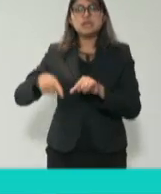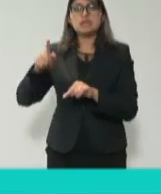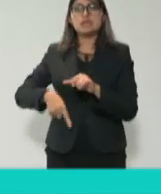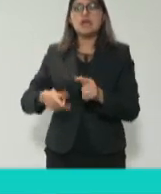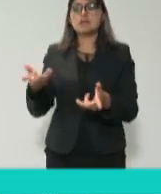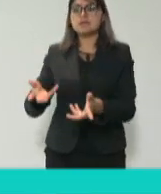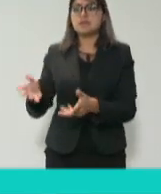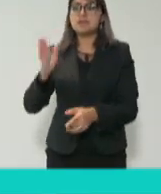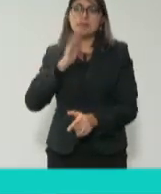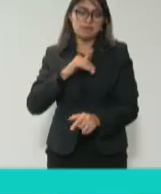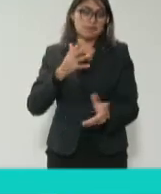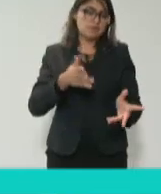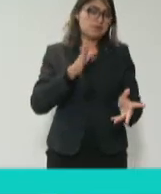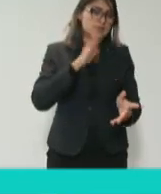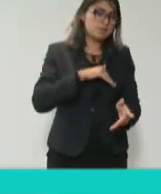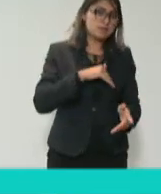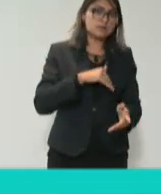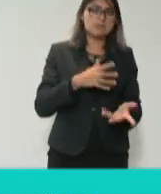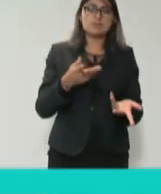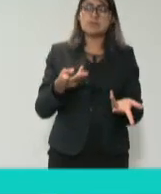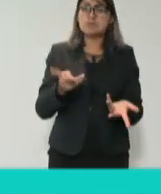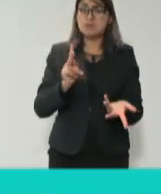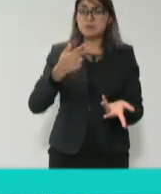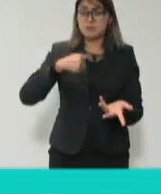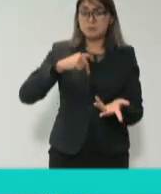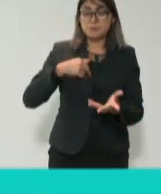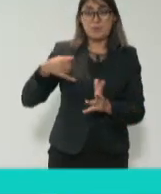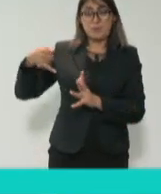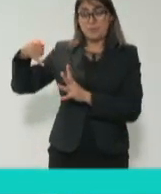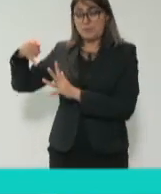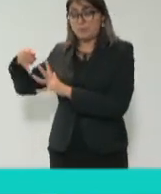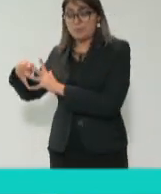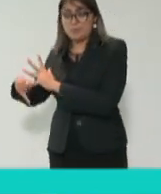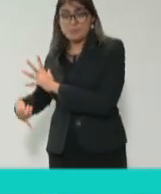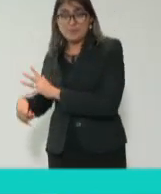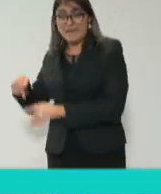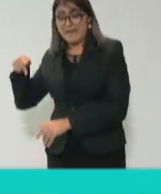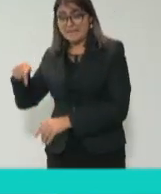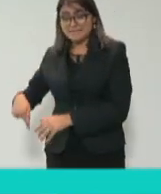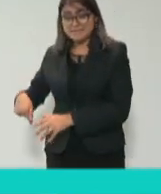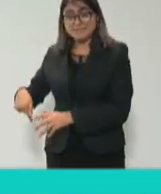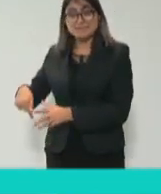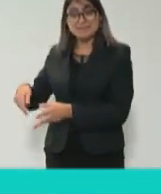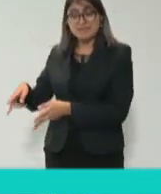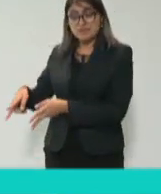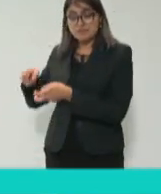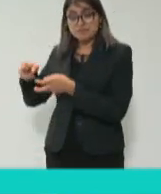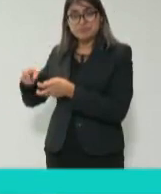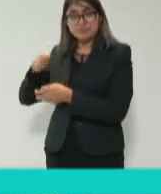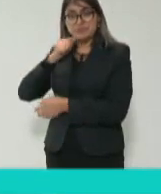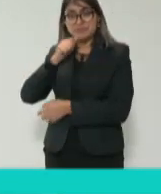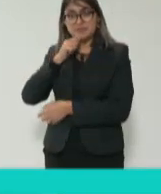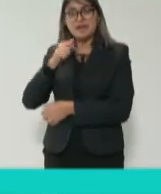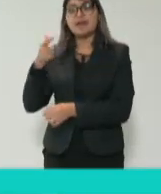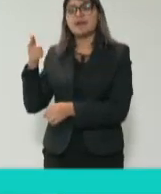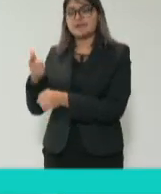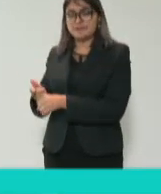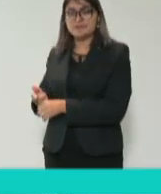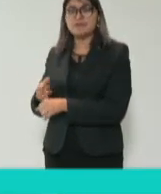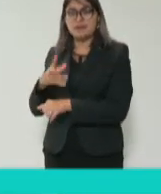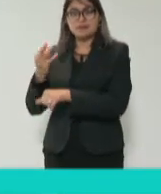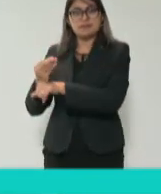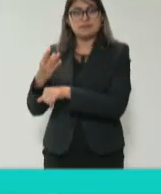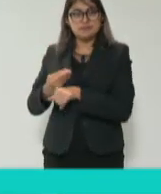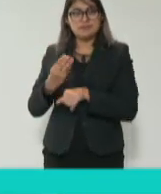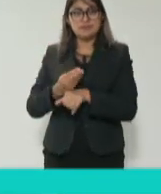conductas que se dan cuando no hemos resuelto esto. Y entonces vamos a seguir creando muchas estructuras, vamos a